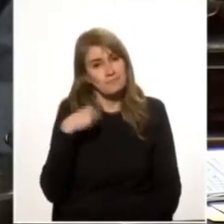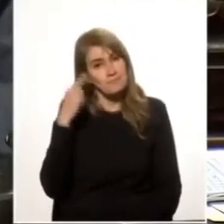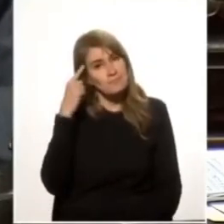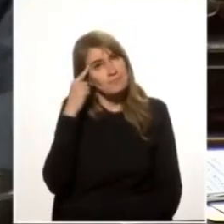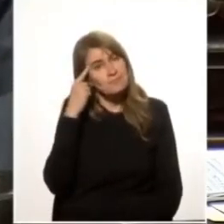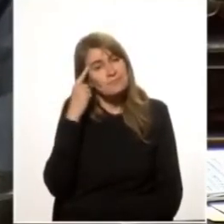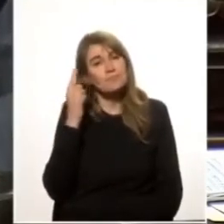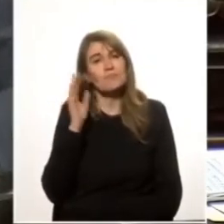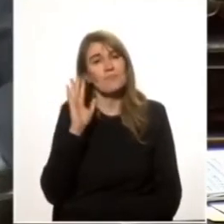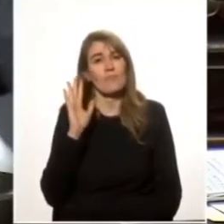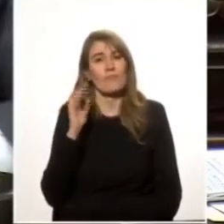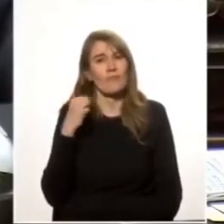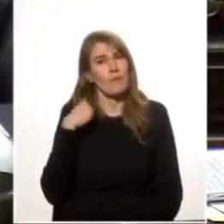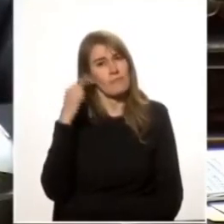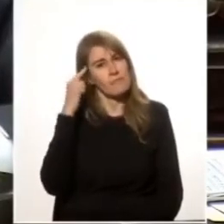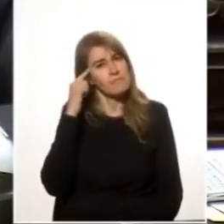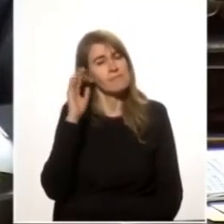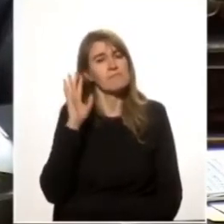que